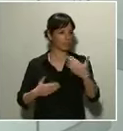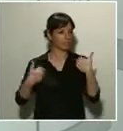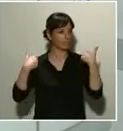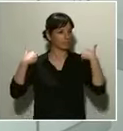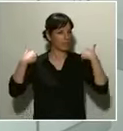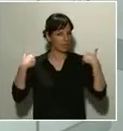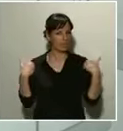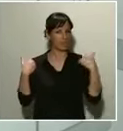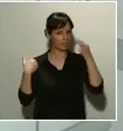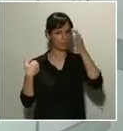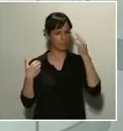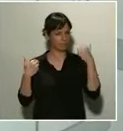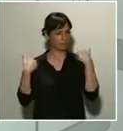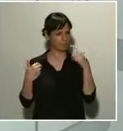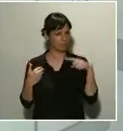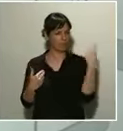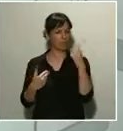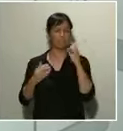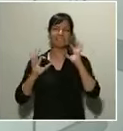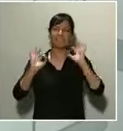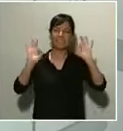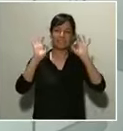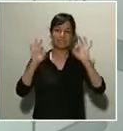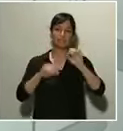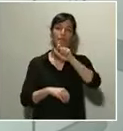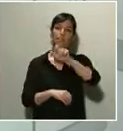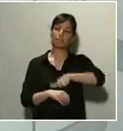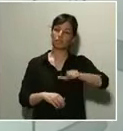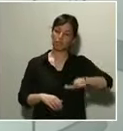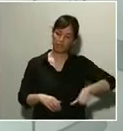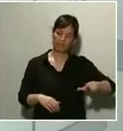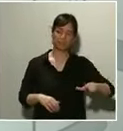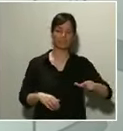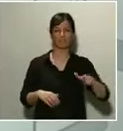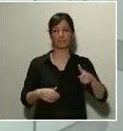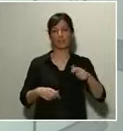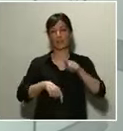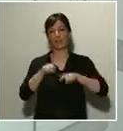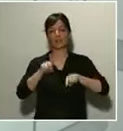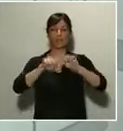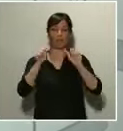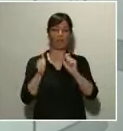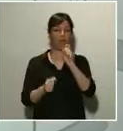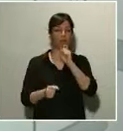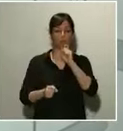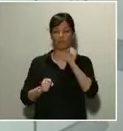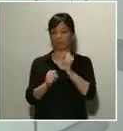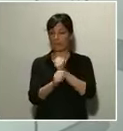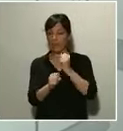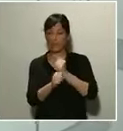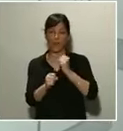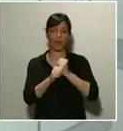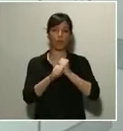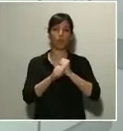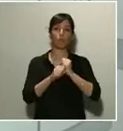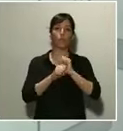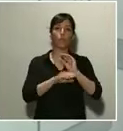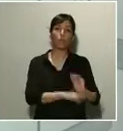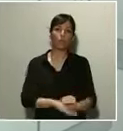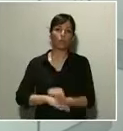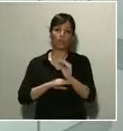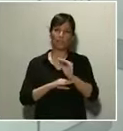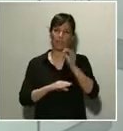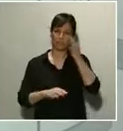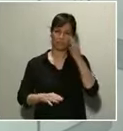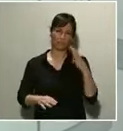y, especialmente, a los que, de una manera u otra, con su trabajo, están cuidando de todos y por